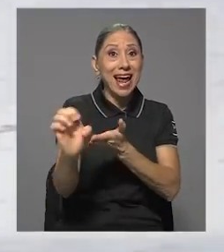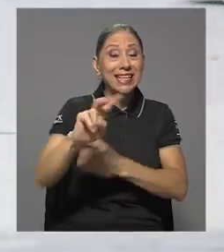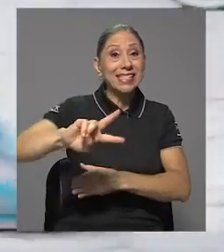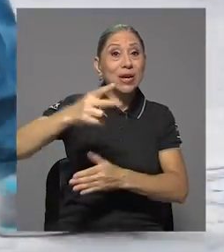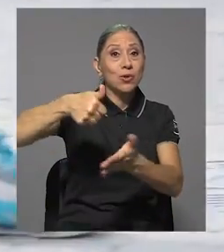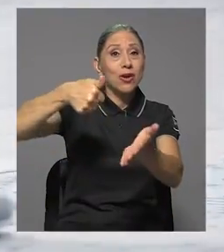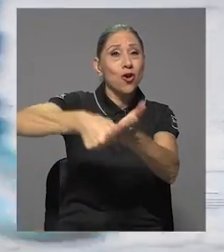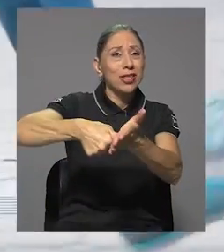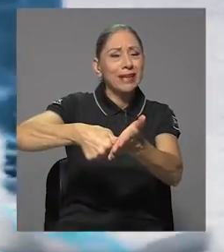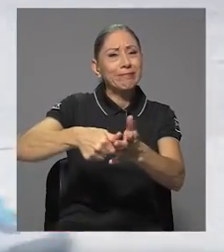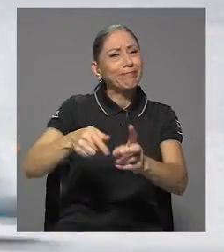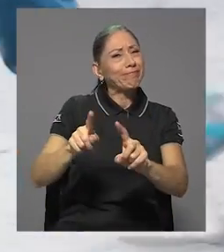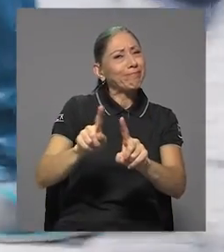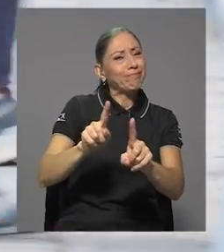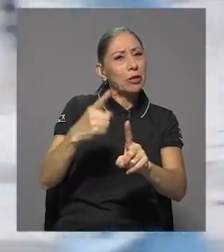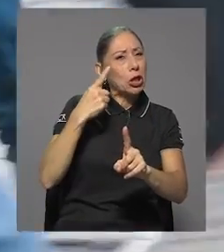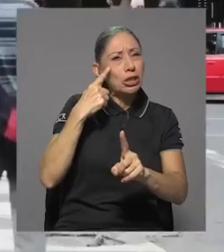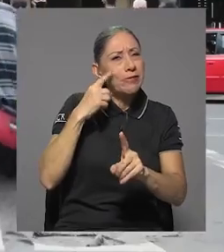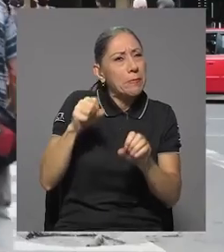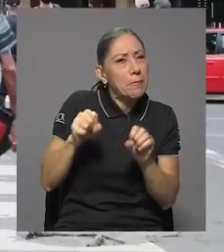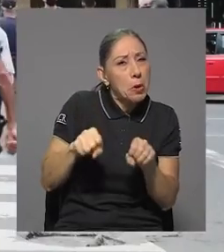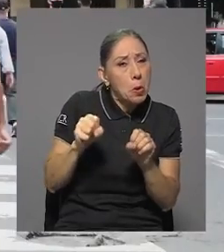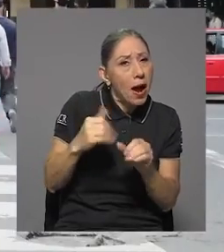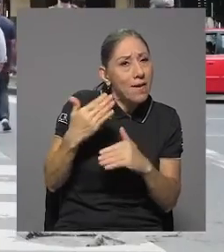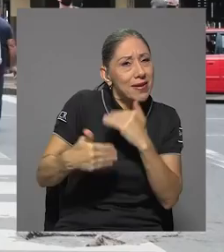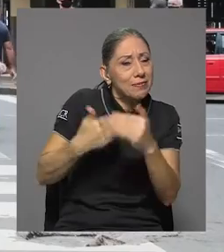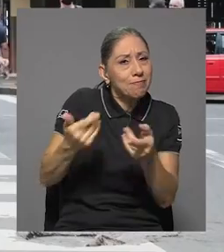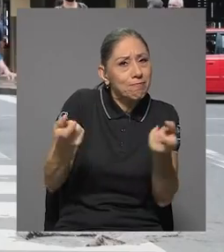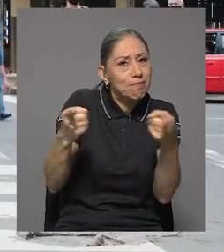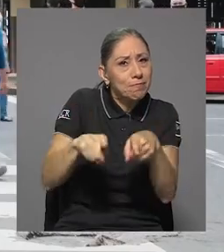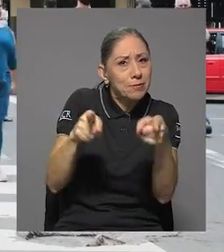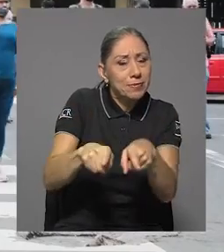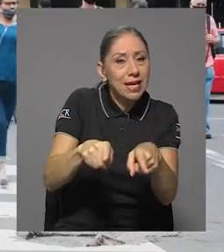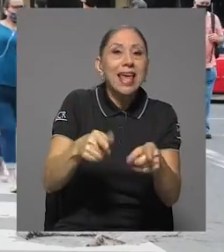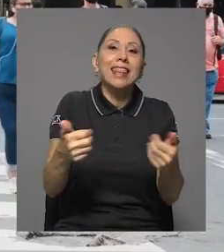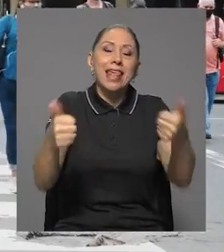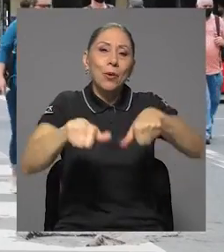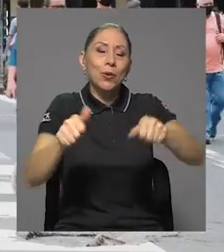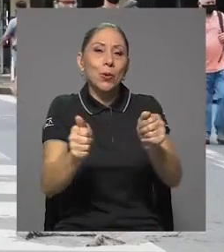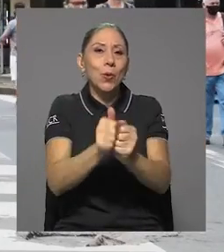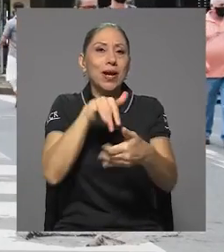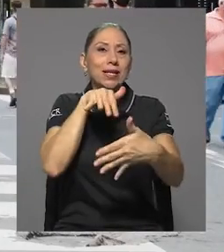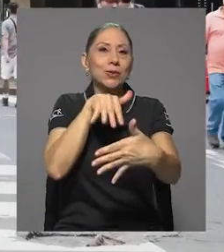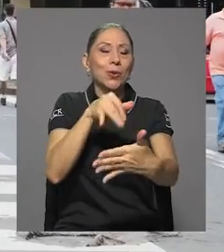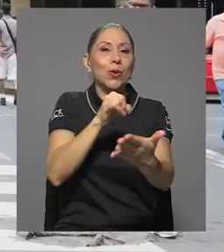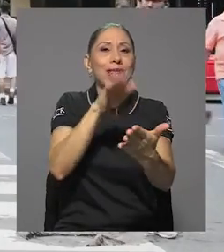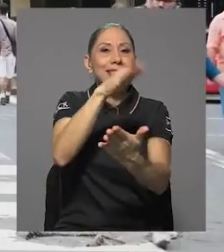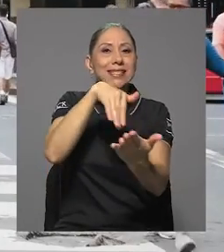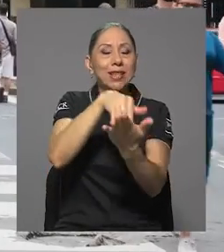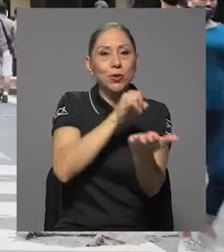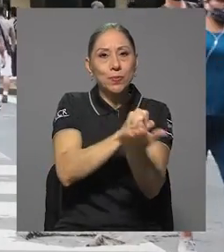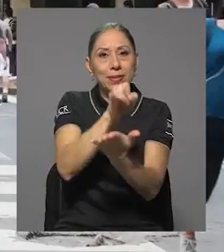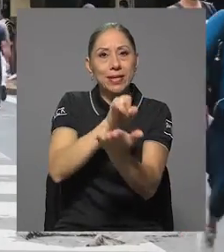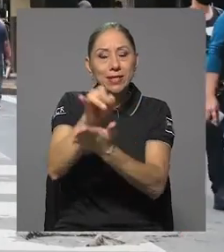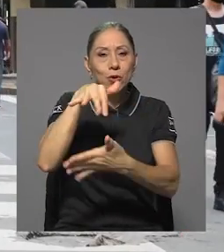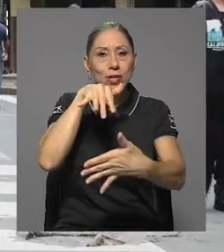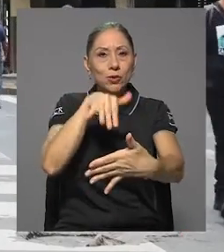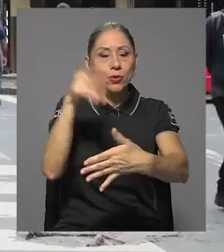segunda ronda, se torna lejana y poco probable según el estudio del Centro de Investigación y Estudios Políticos